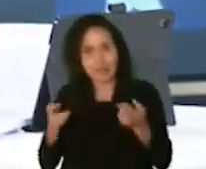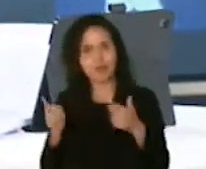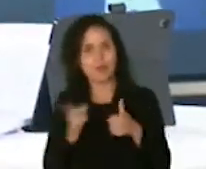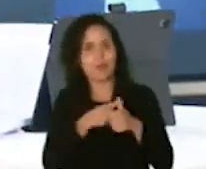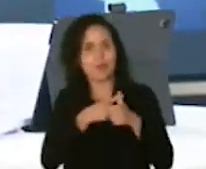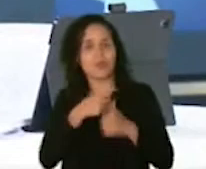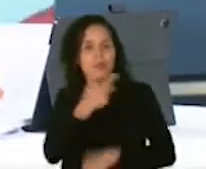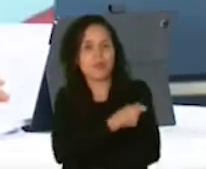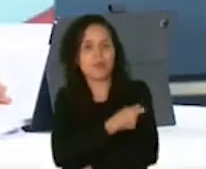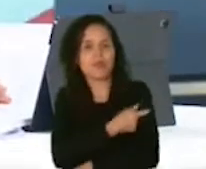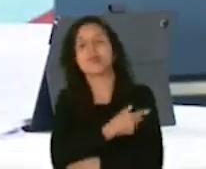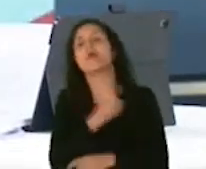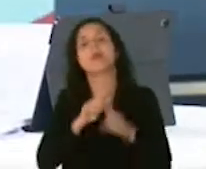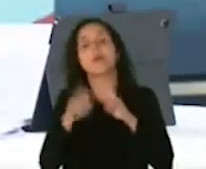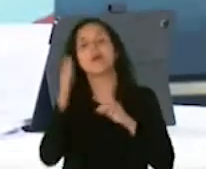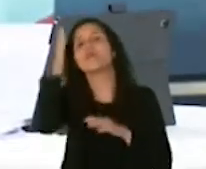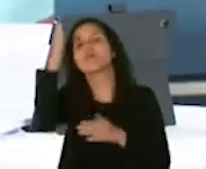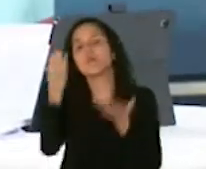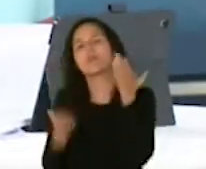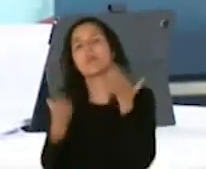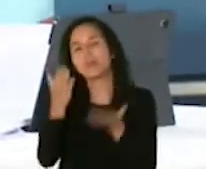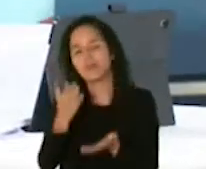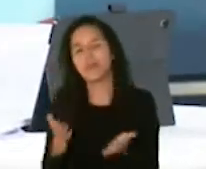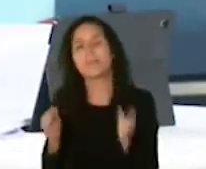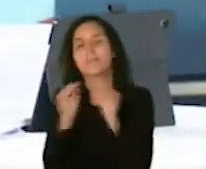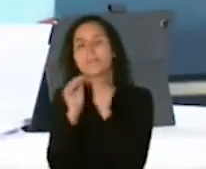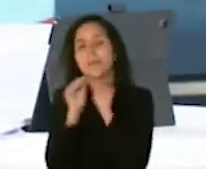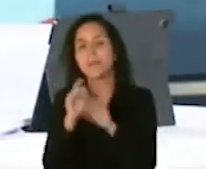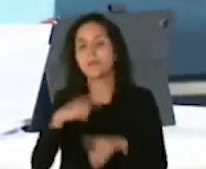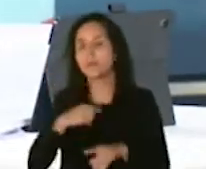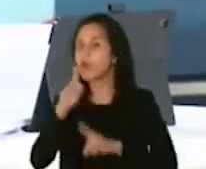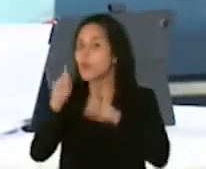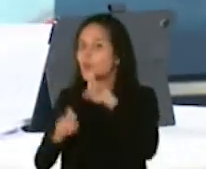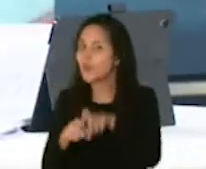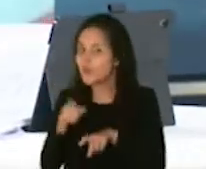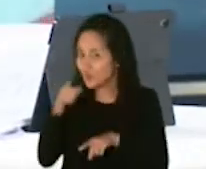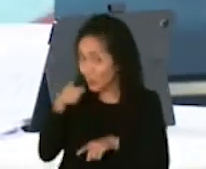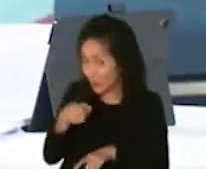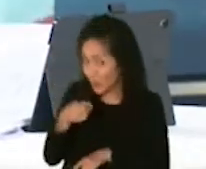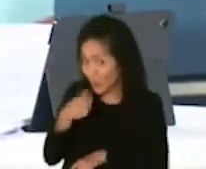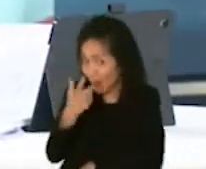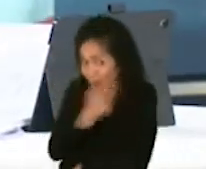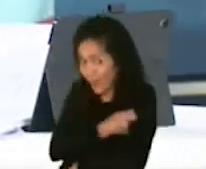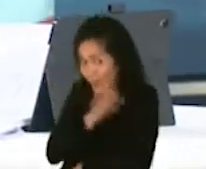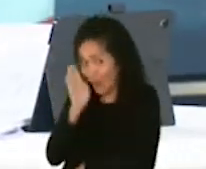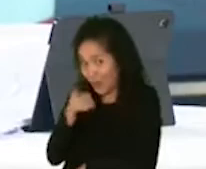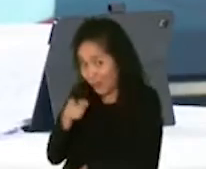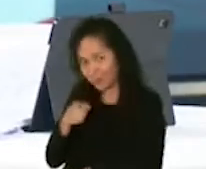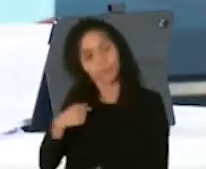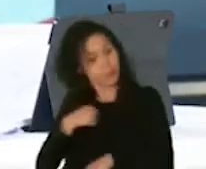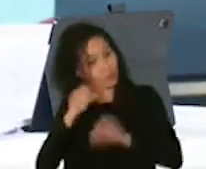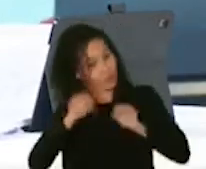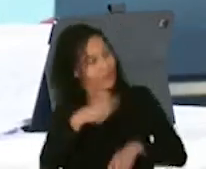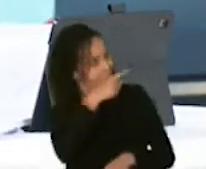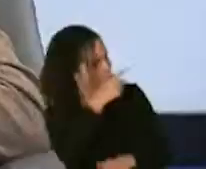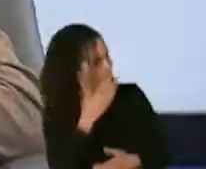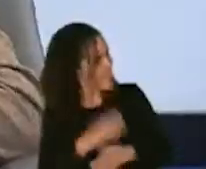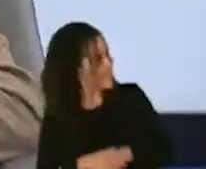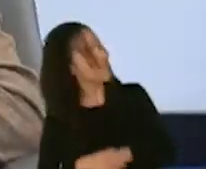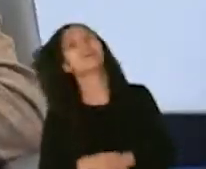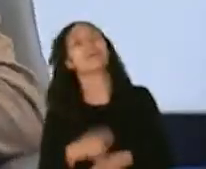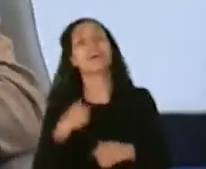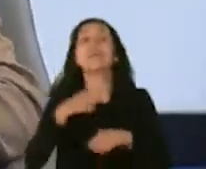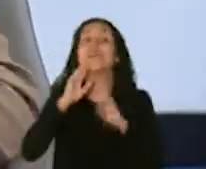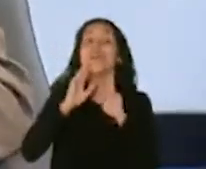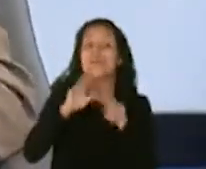ciertamente vamos a tener muchas otras pero yo le preguntaba si se iba a poner la vacuna en la pausa yo sí y tú ah pues yo